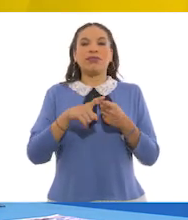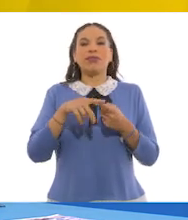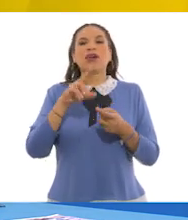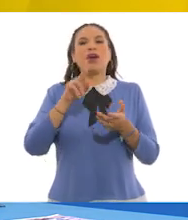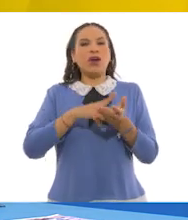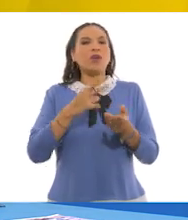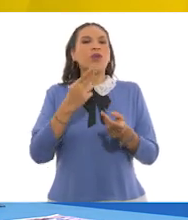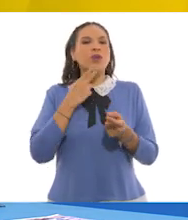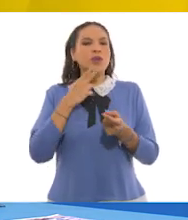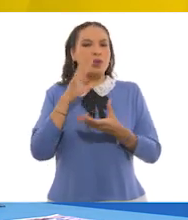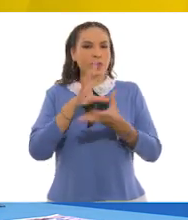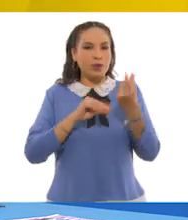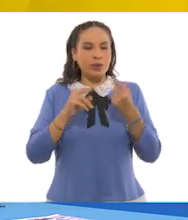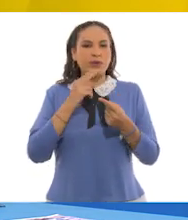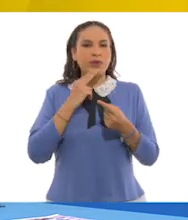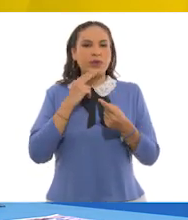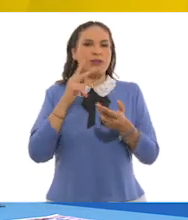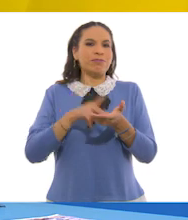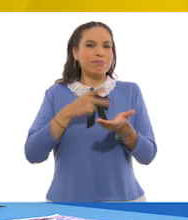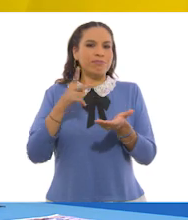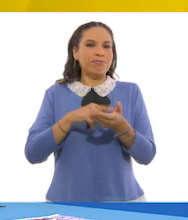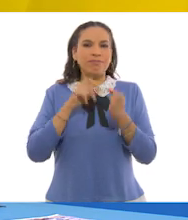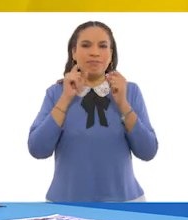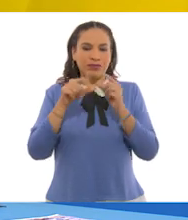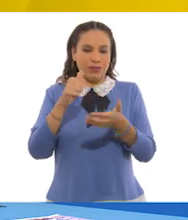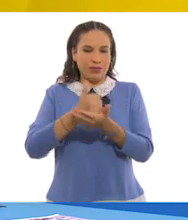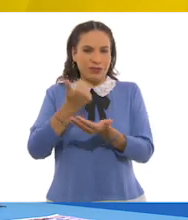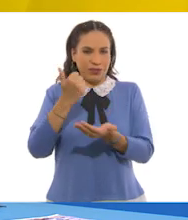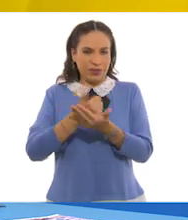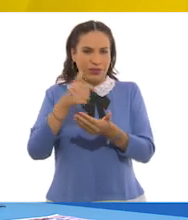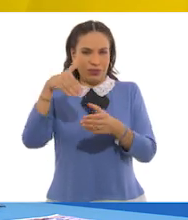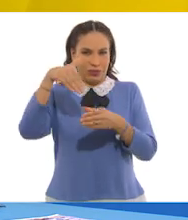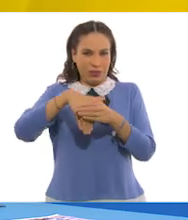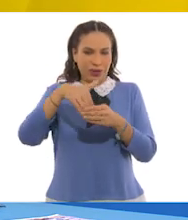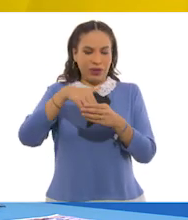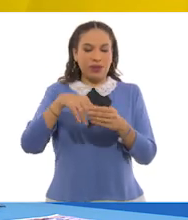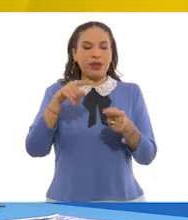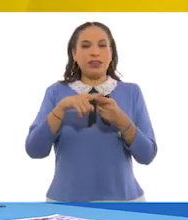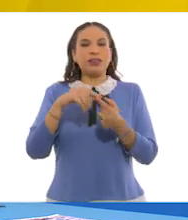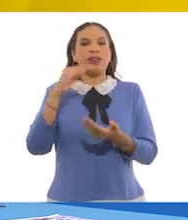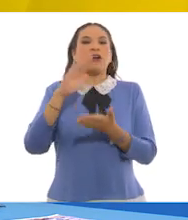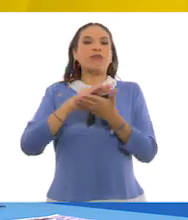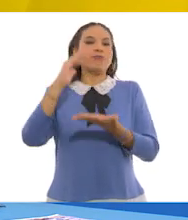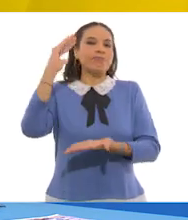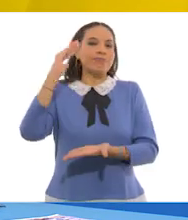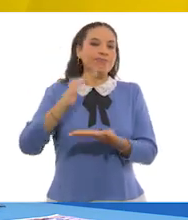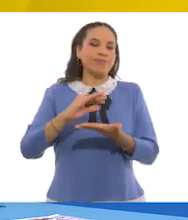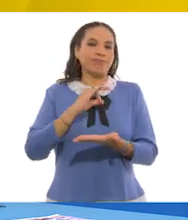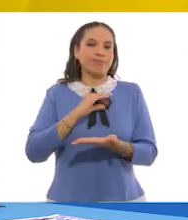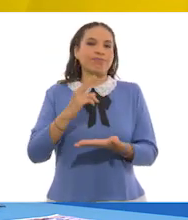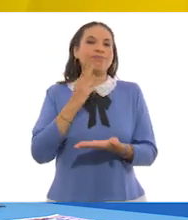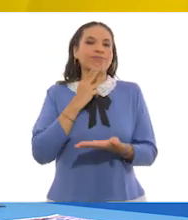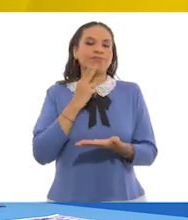reuso, por ejemplo, usando varias veces la misma botella o bolsa, y la reducción, pues podemos utilizar al mínimo